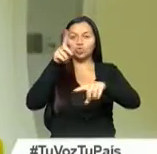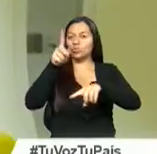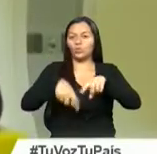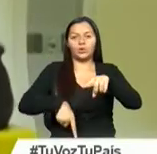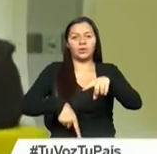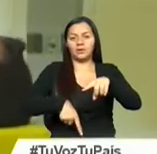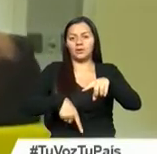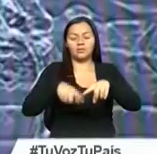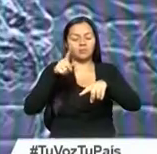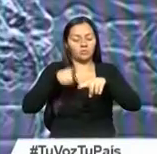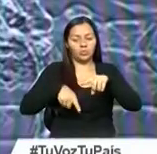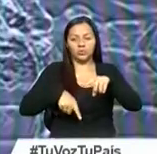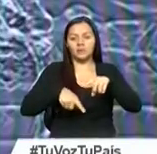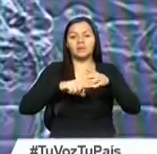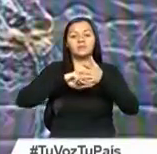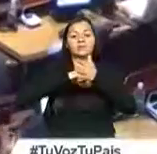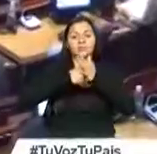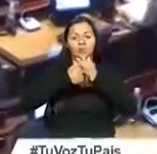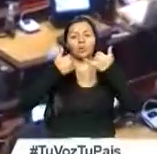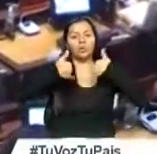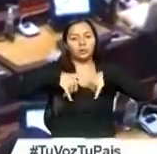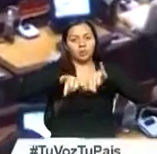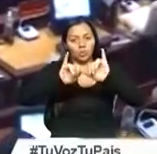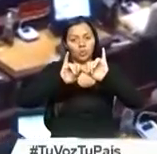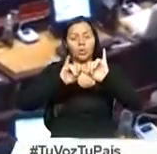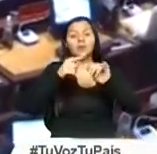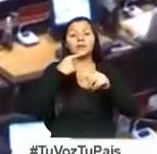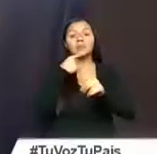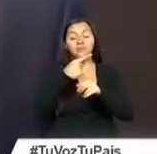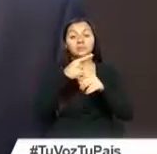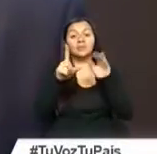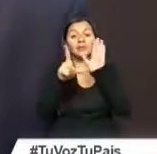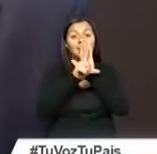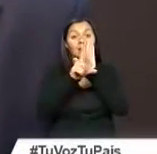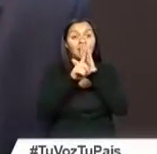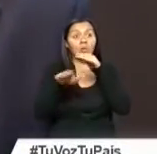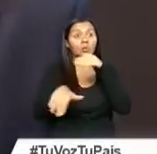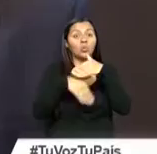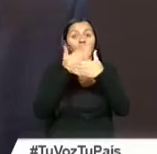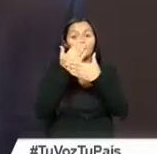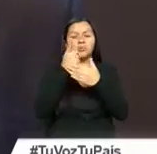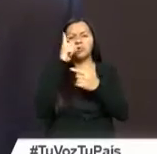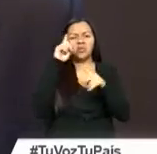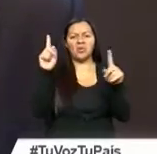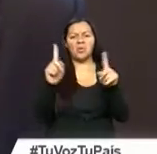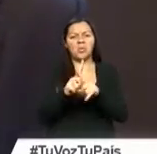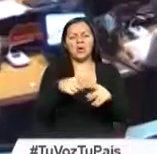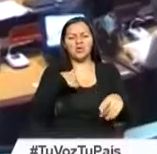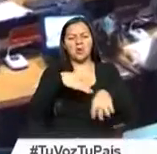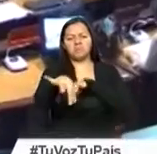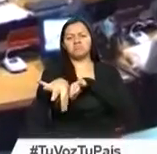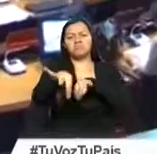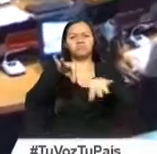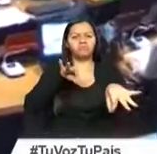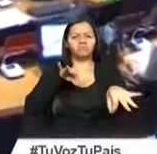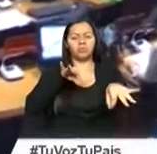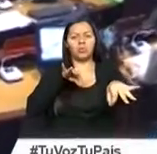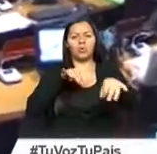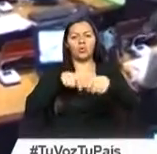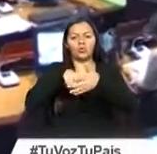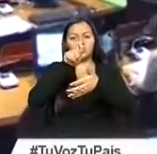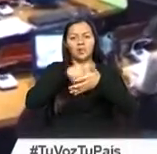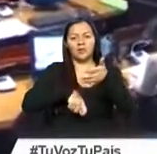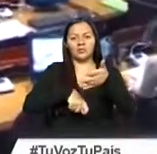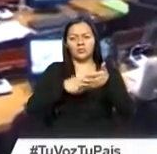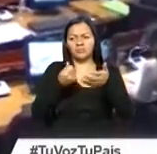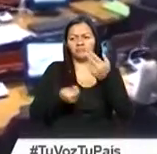corporativos de seguros de salud efectuados bajo el argumento de que la entrada en vigencia de la Ley Orgánica de Salud prepagada implicaría un costo